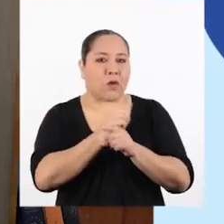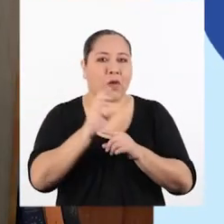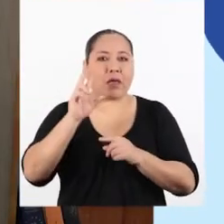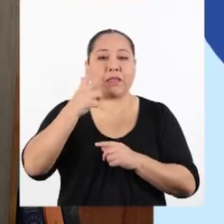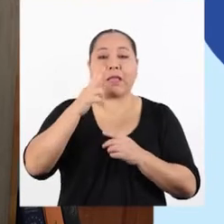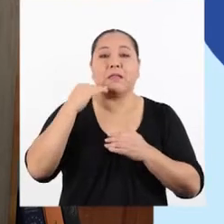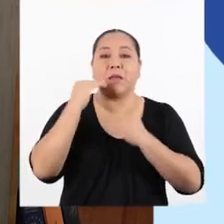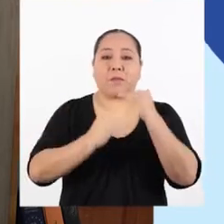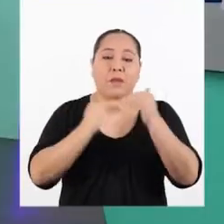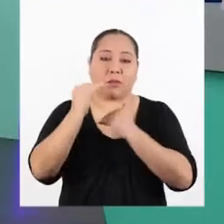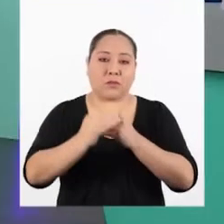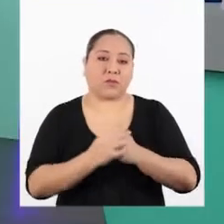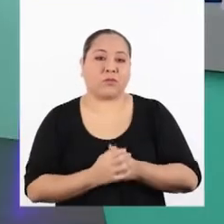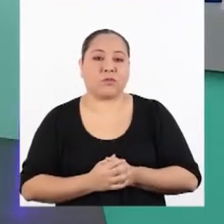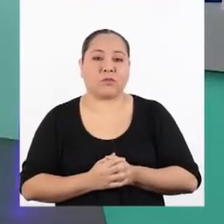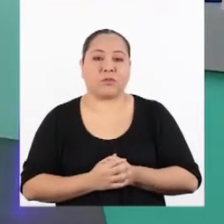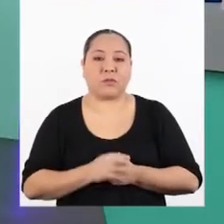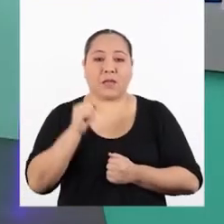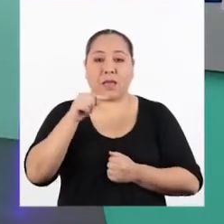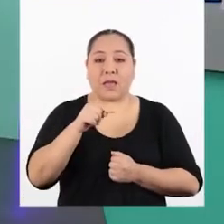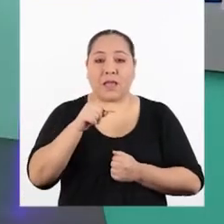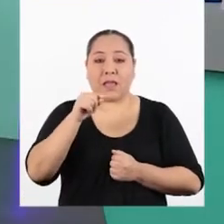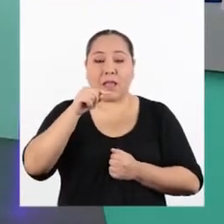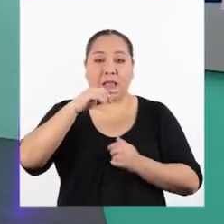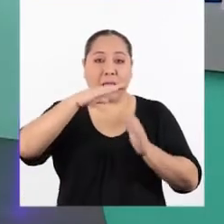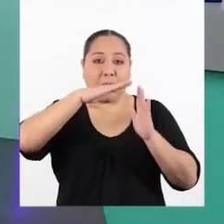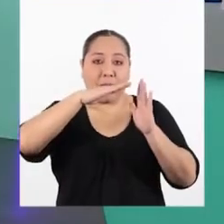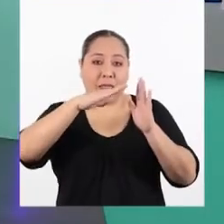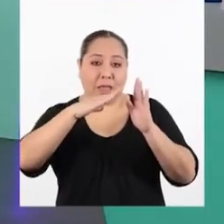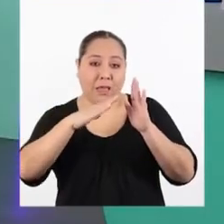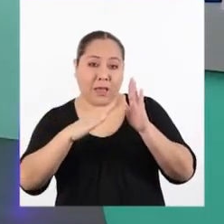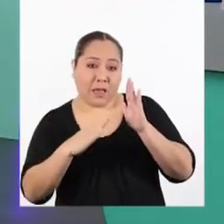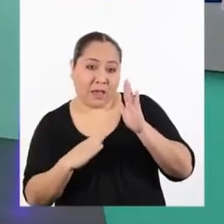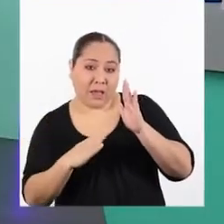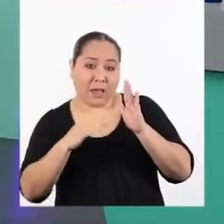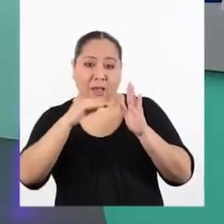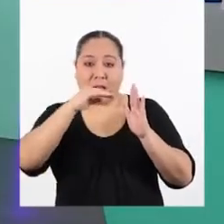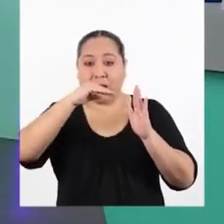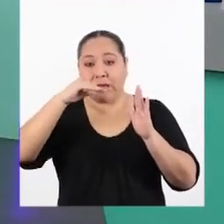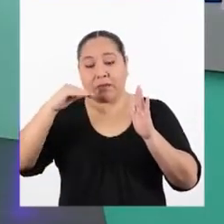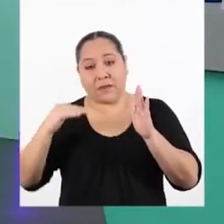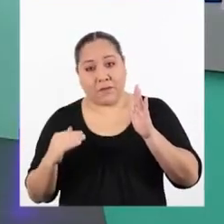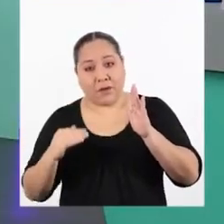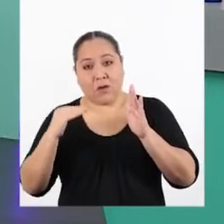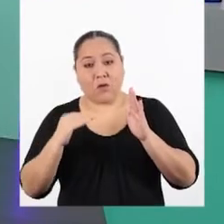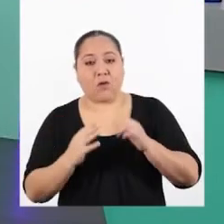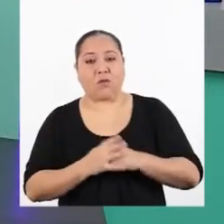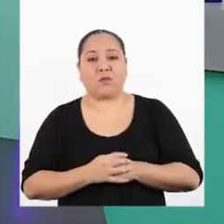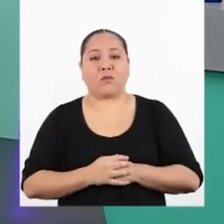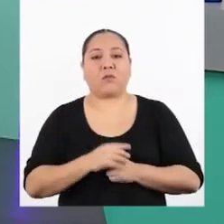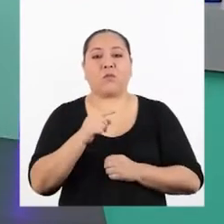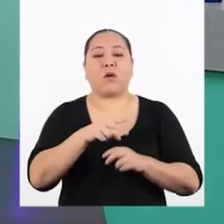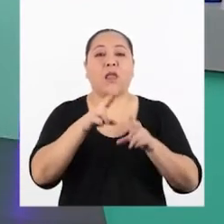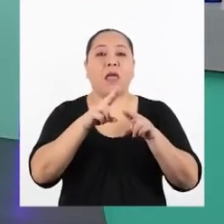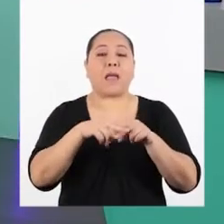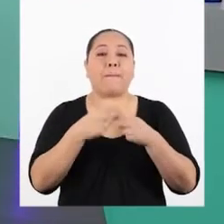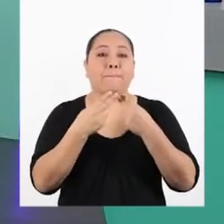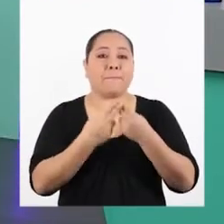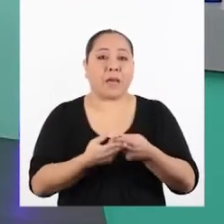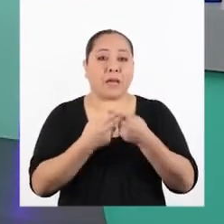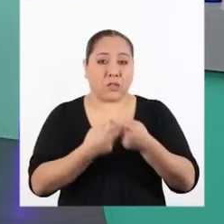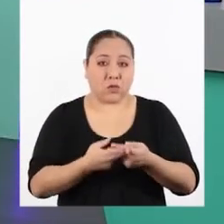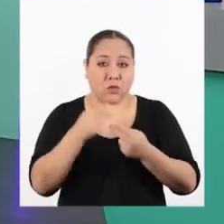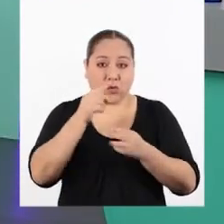paso tres. Deja que la palanca se desplace hacia abajo, llevada por el peso del cuerpo